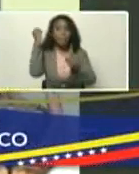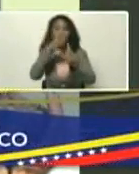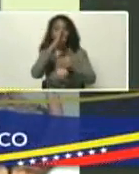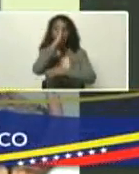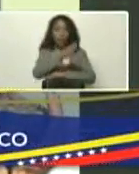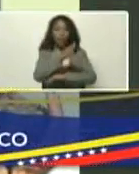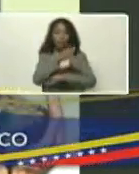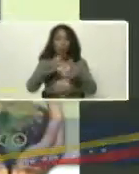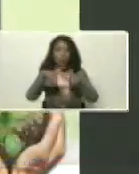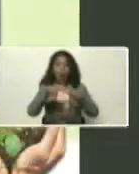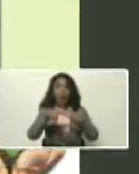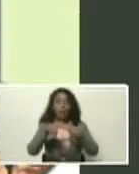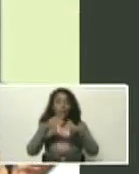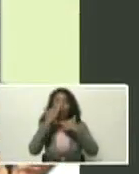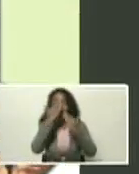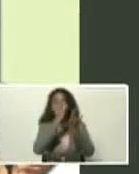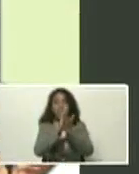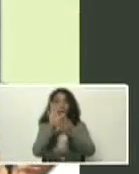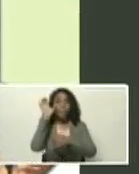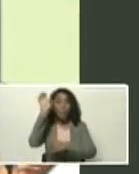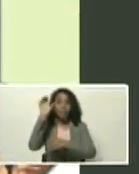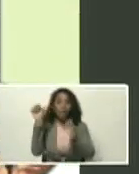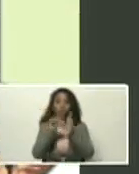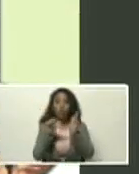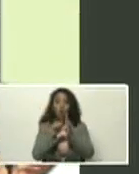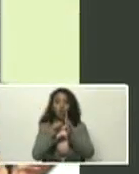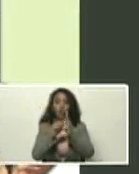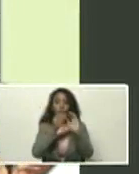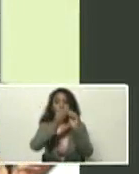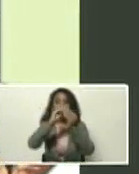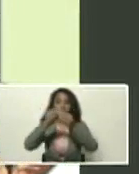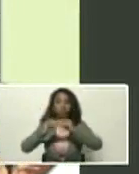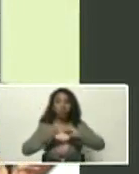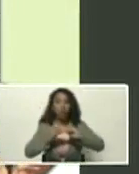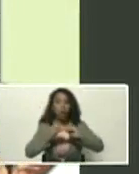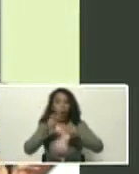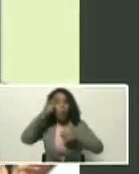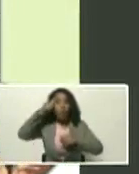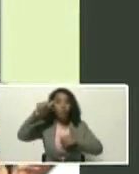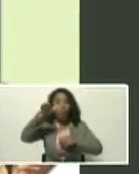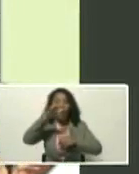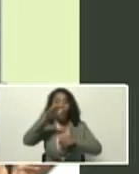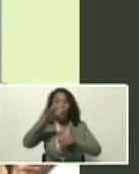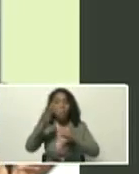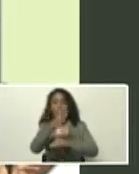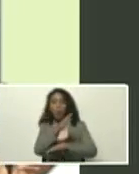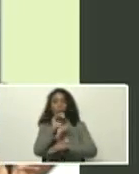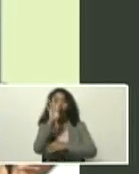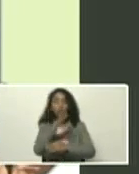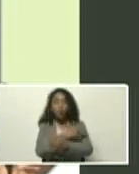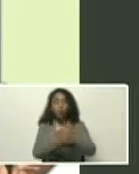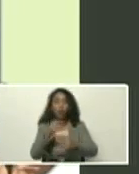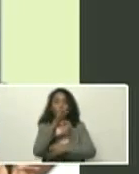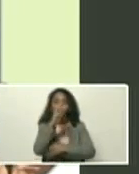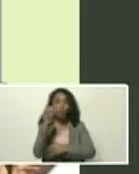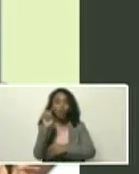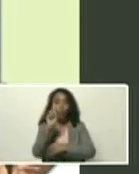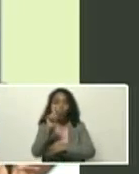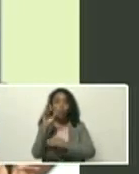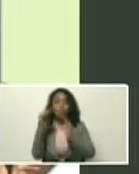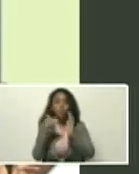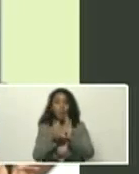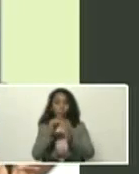las zonas costeras, del país, donde se emplaza, una población estimada, de 4 millones, 400, 1 mil,